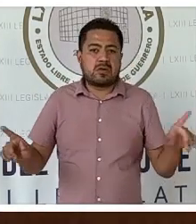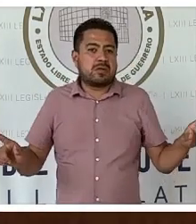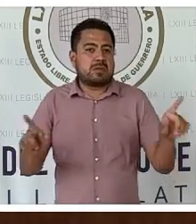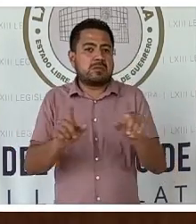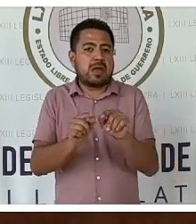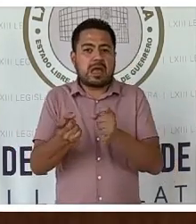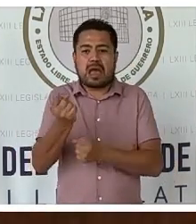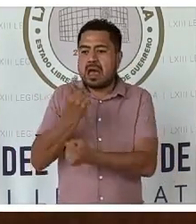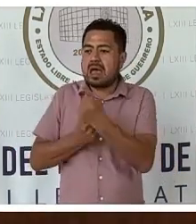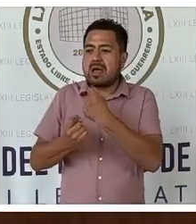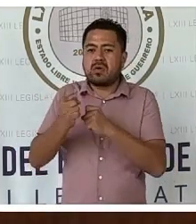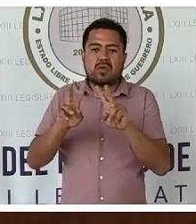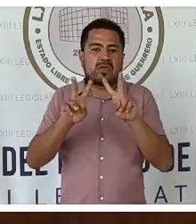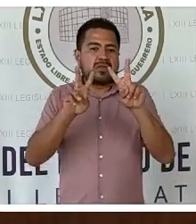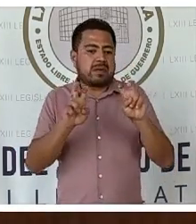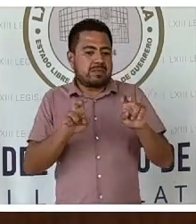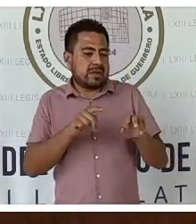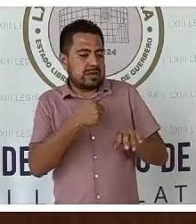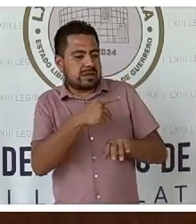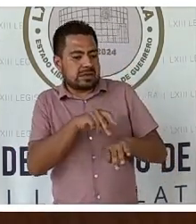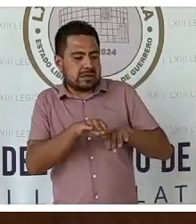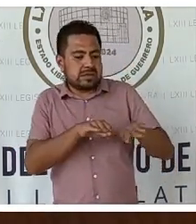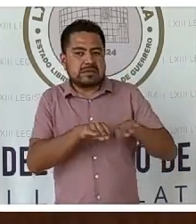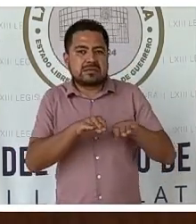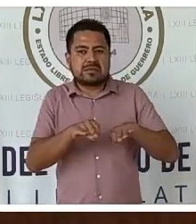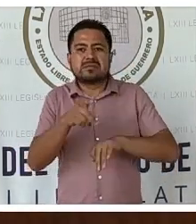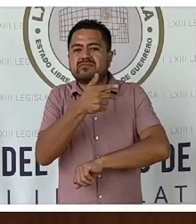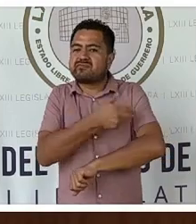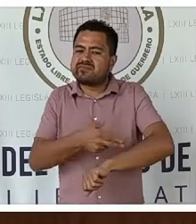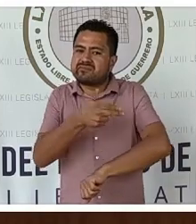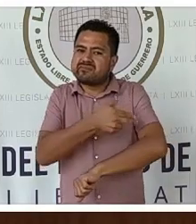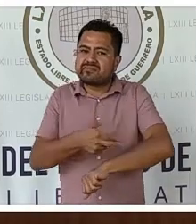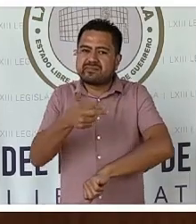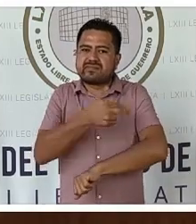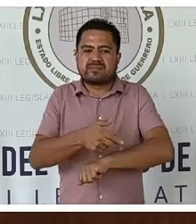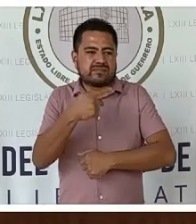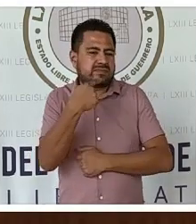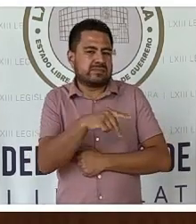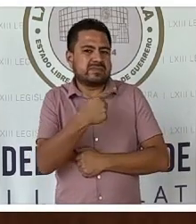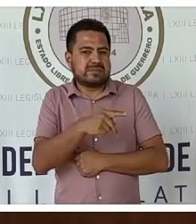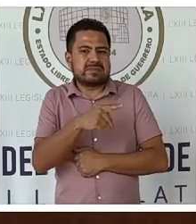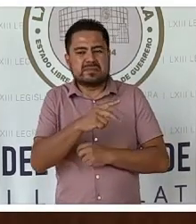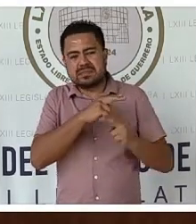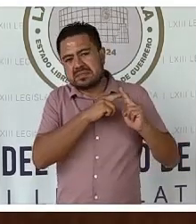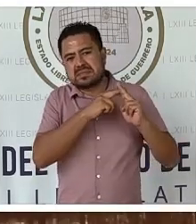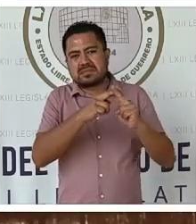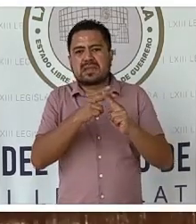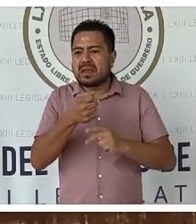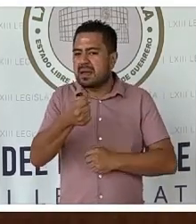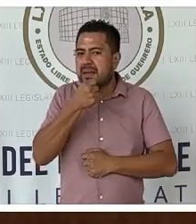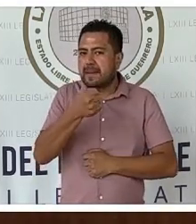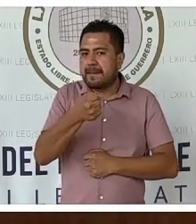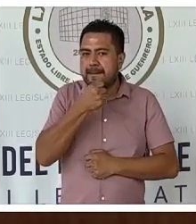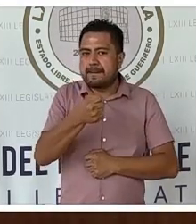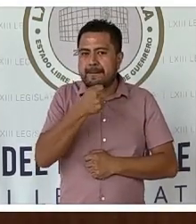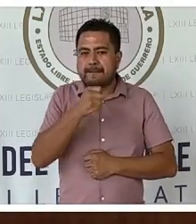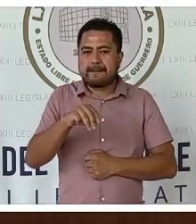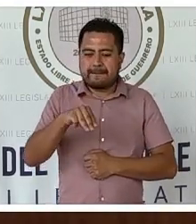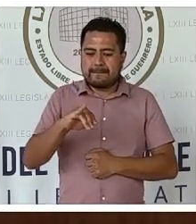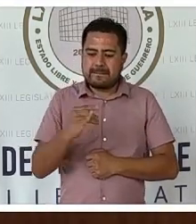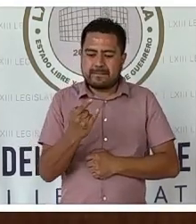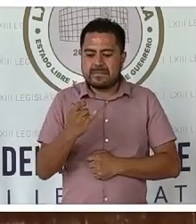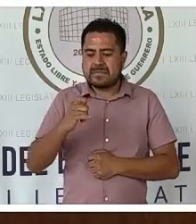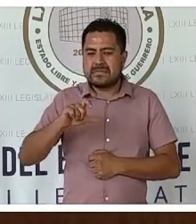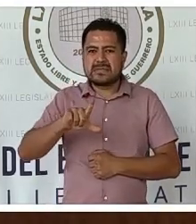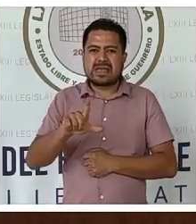algunos temas que trabajó durante su amplia carrera en el periodismo. Miguel Ángel